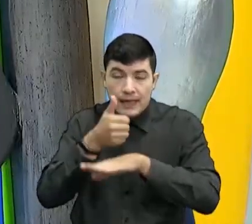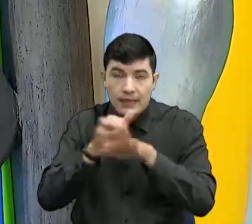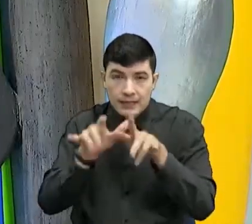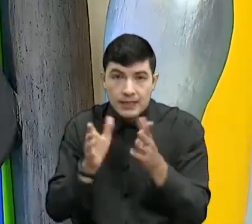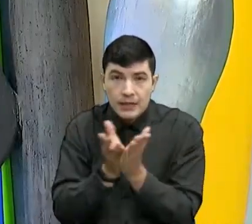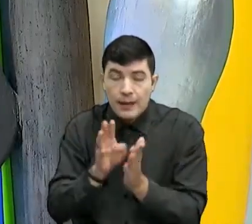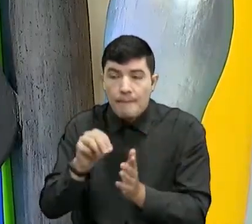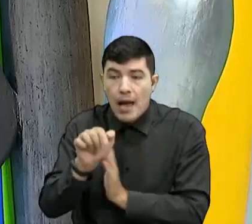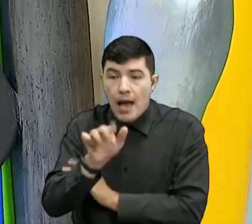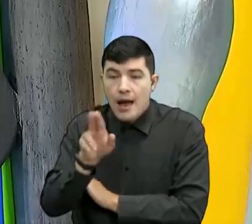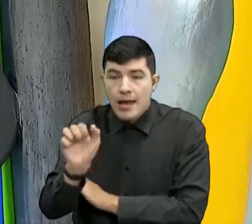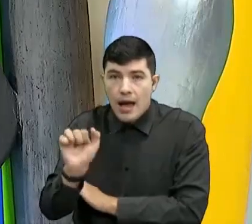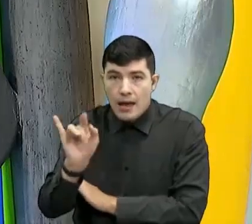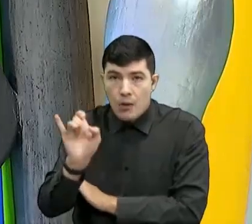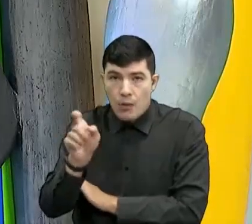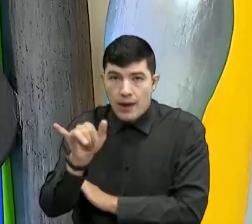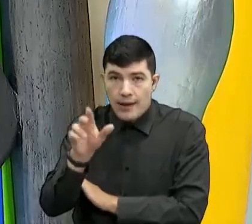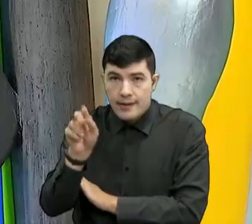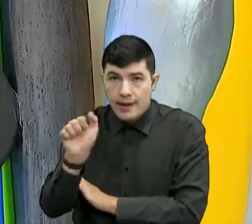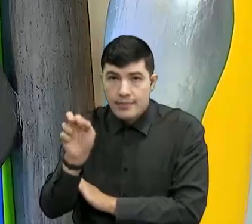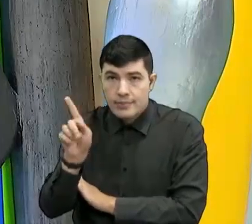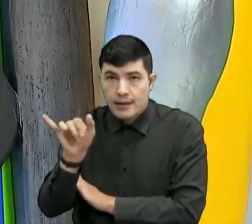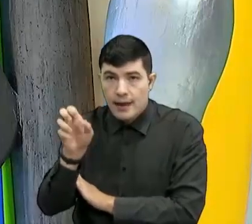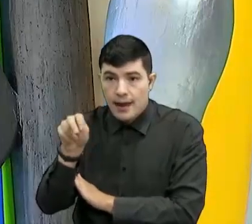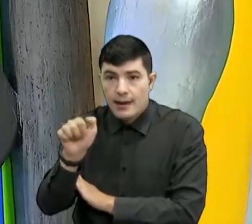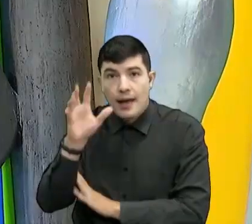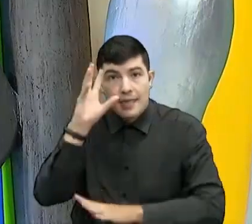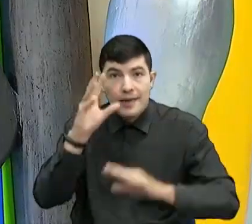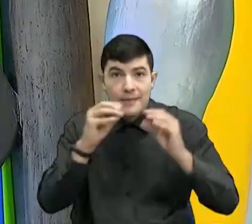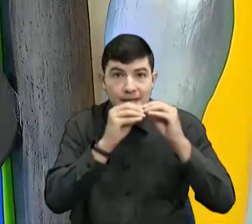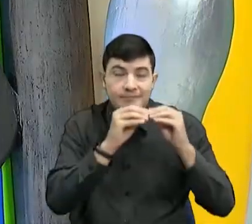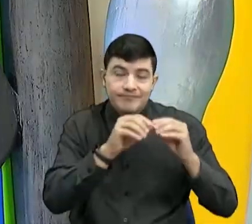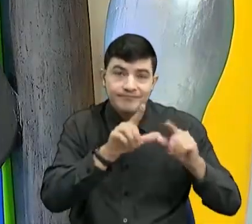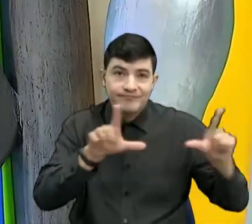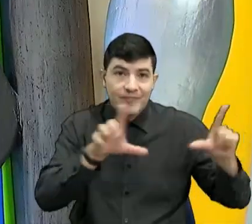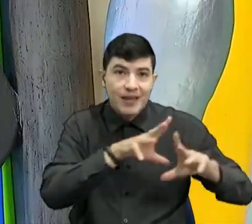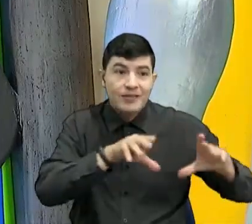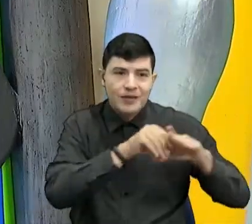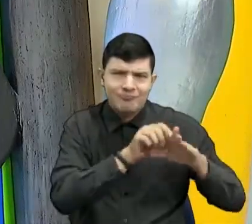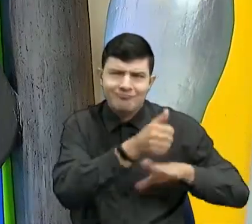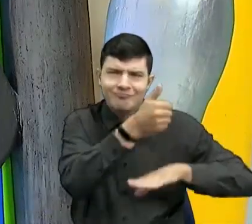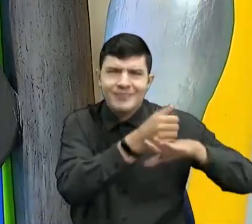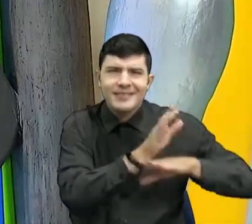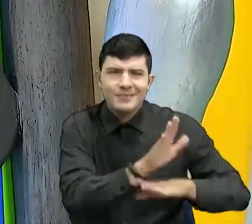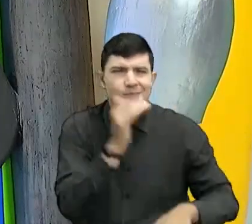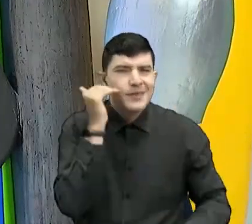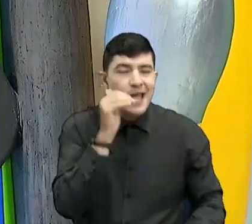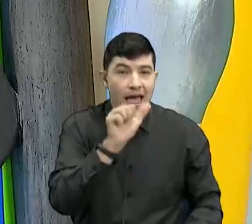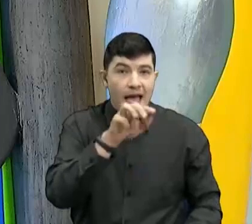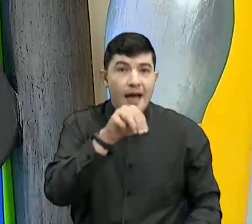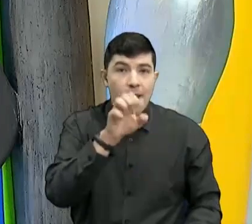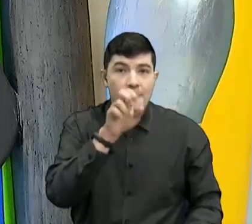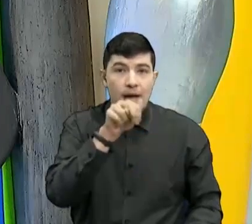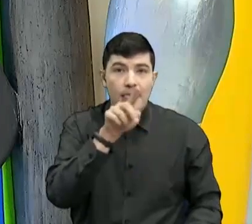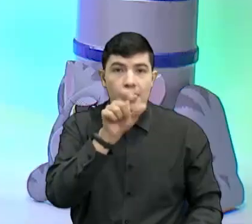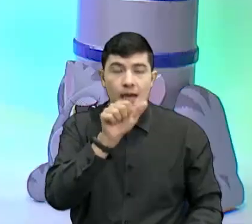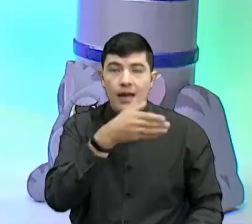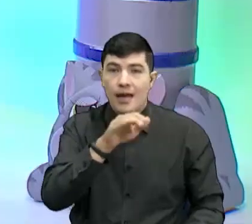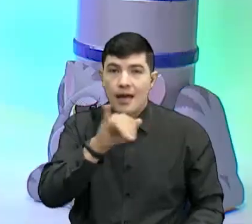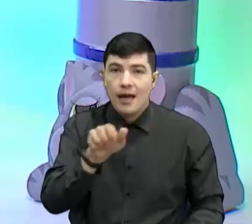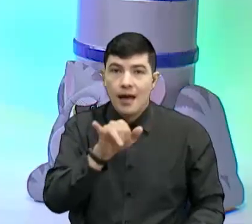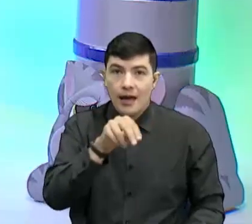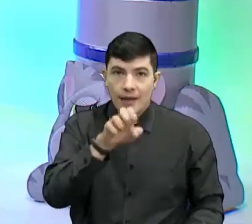en coproducción con el canal TRO, que está dirigido por nuestra Dra. Amanda Jaimes, se puede realizar este espacio, Dr.